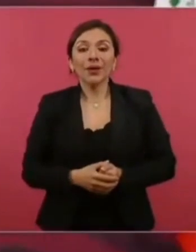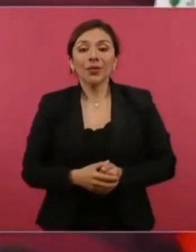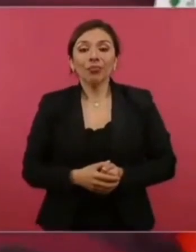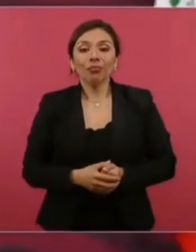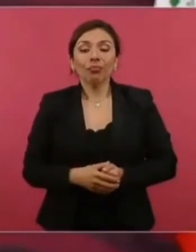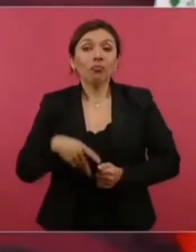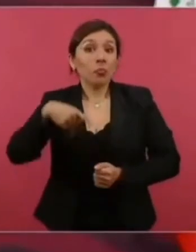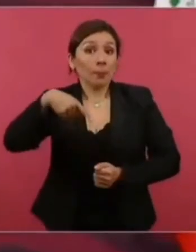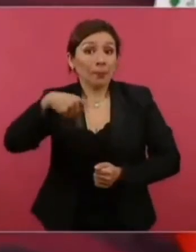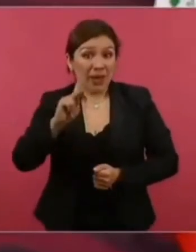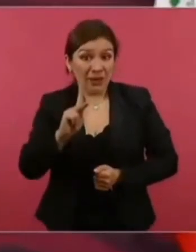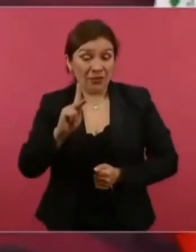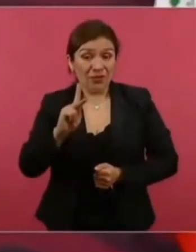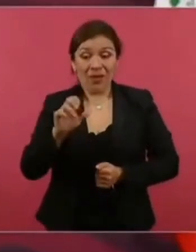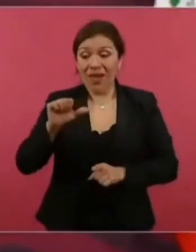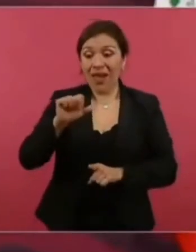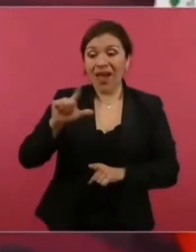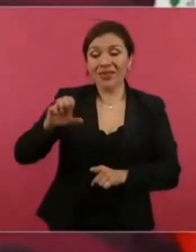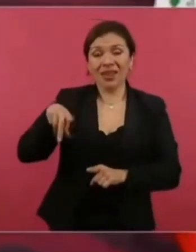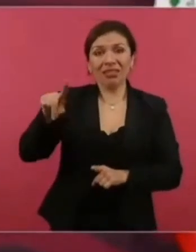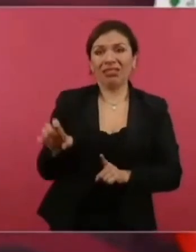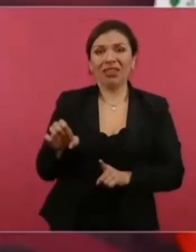Allende no aceptaba eso.